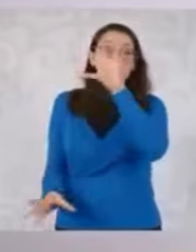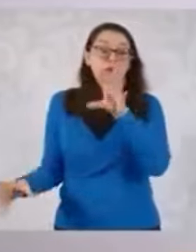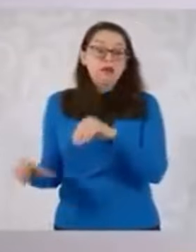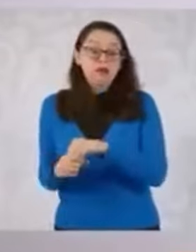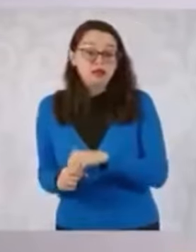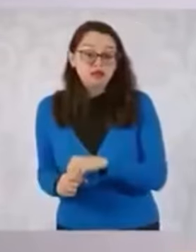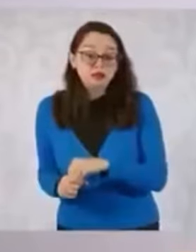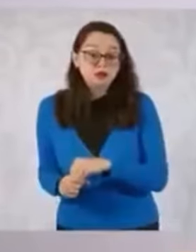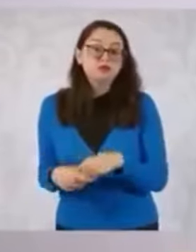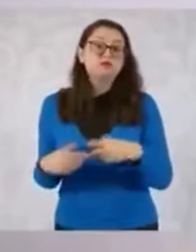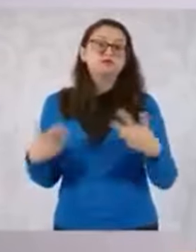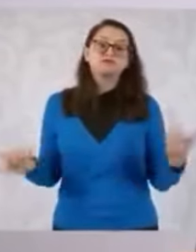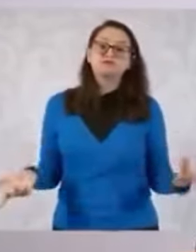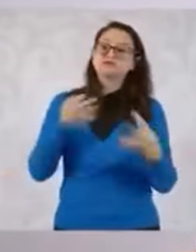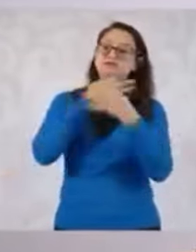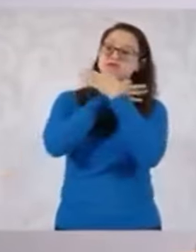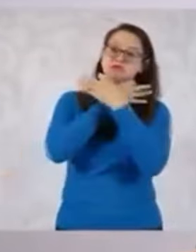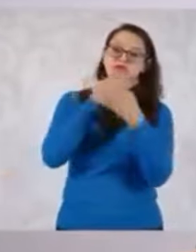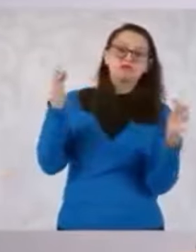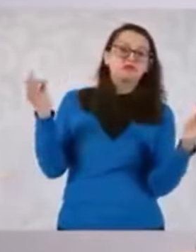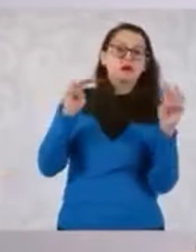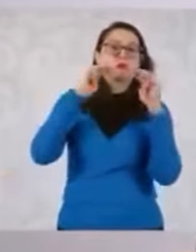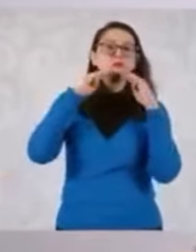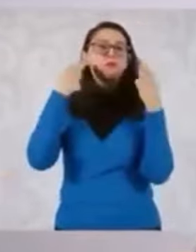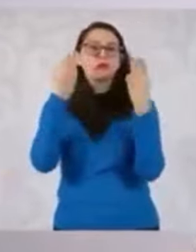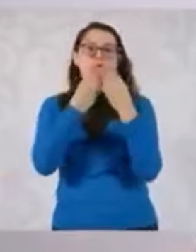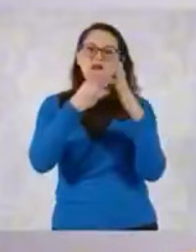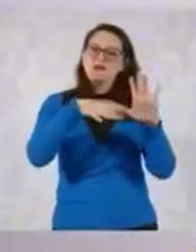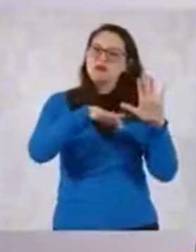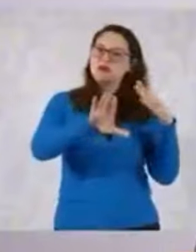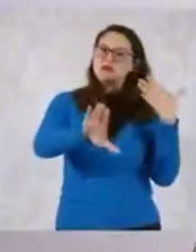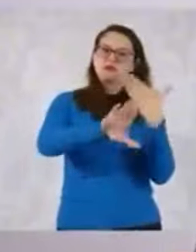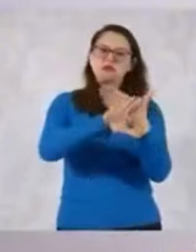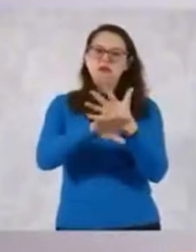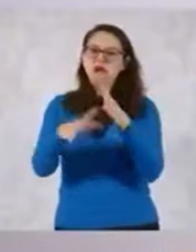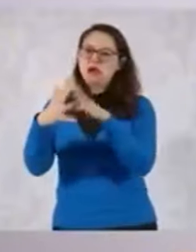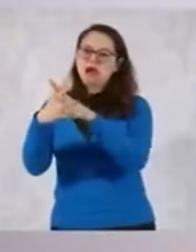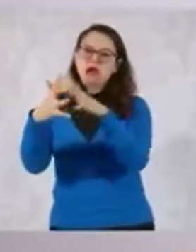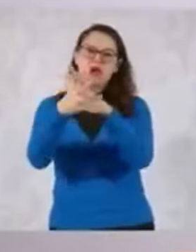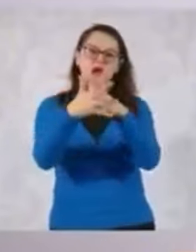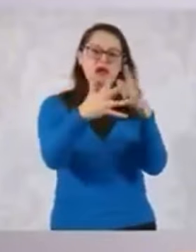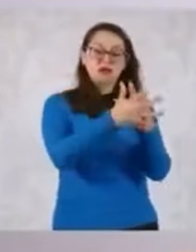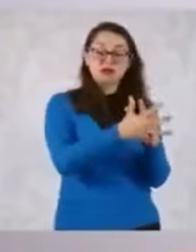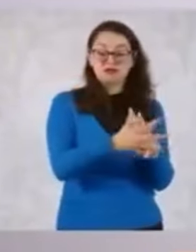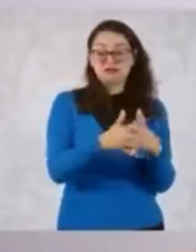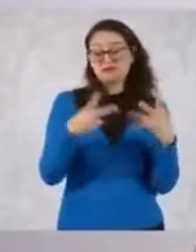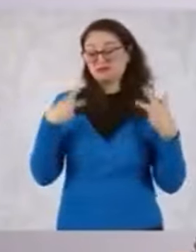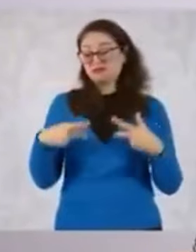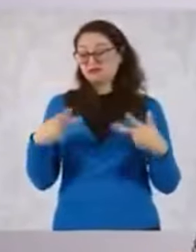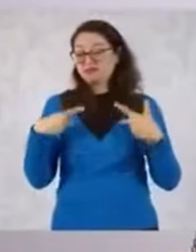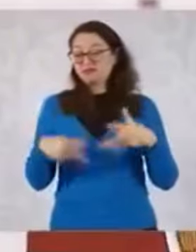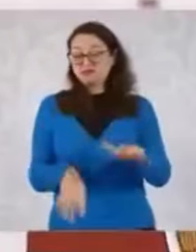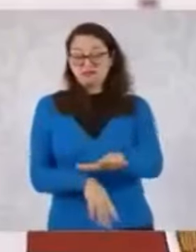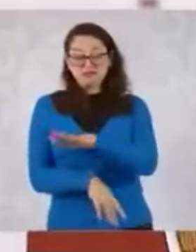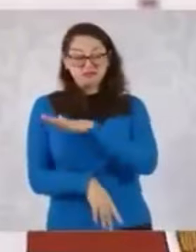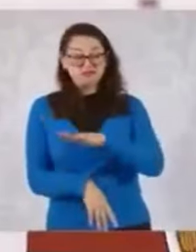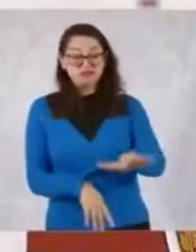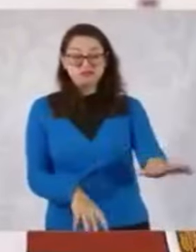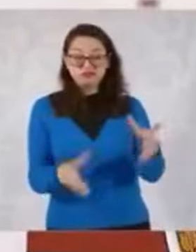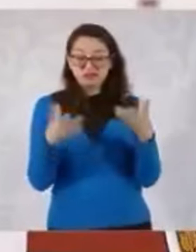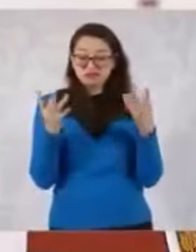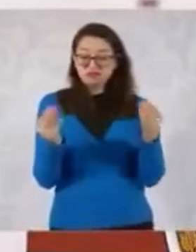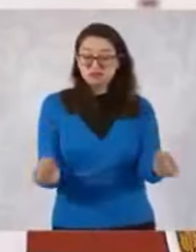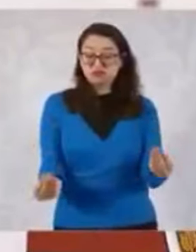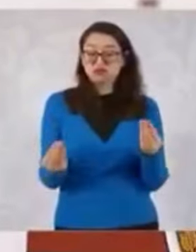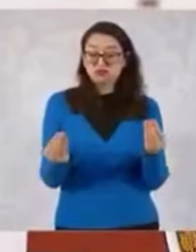ante el pueblo una guerra contra los criminales que dejó muchas víctimas inocentes. Y las investigaciones